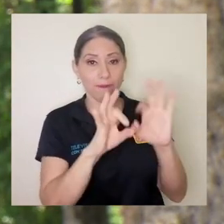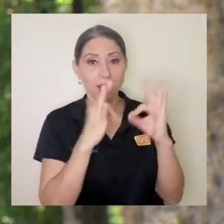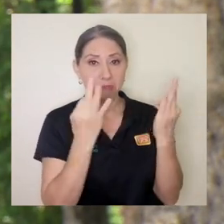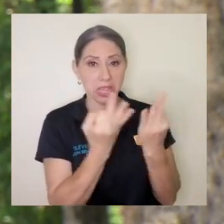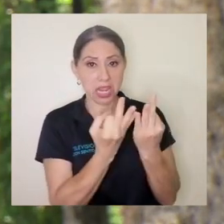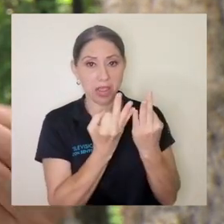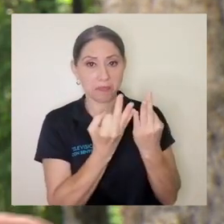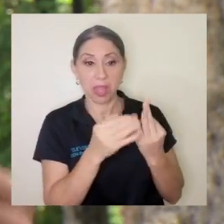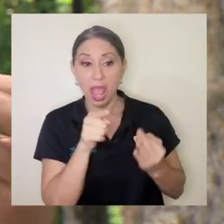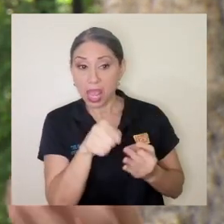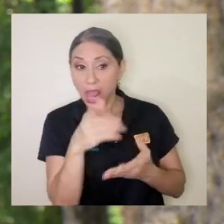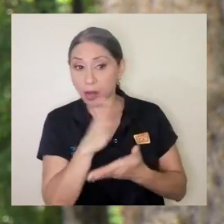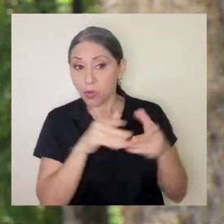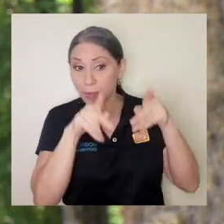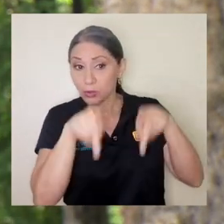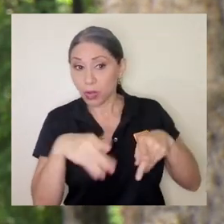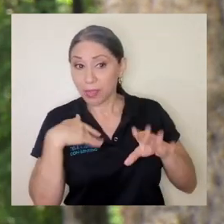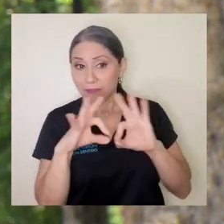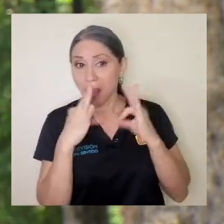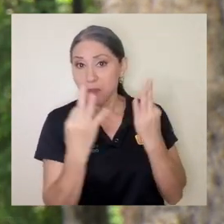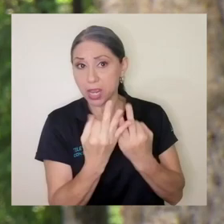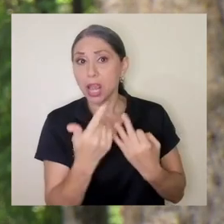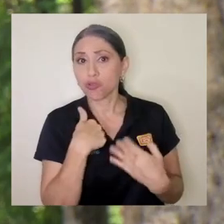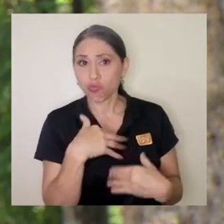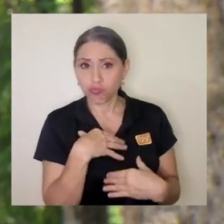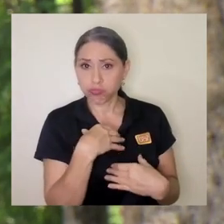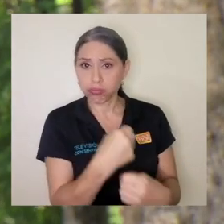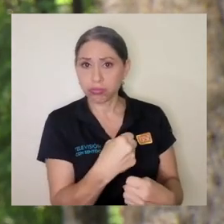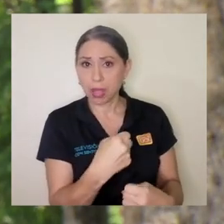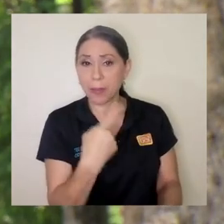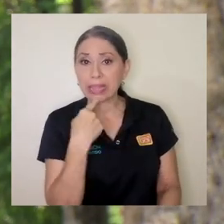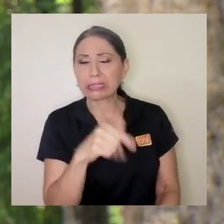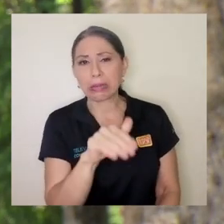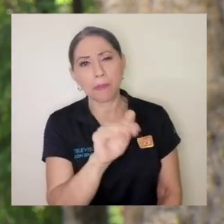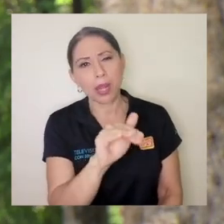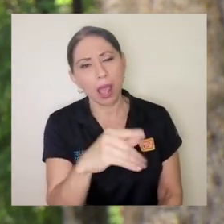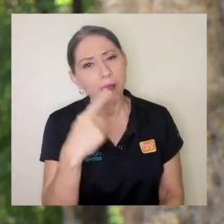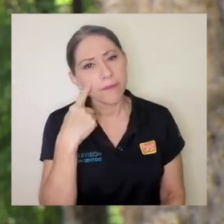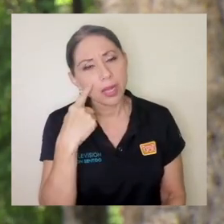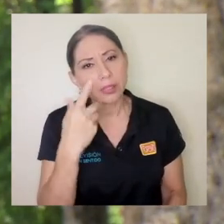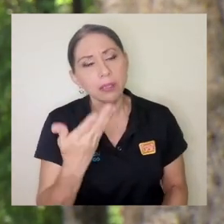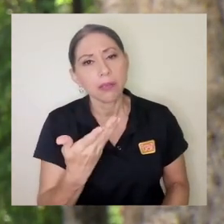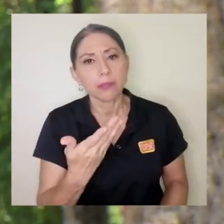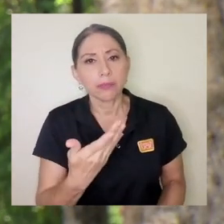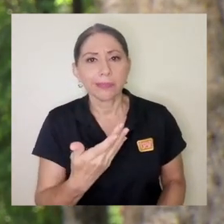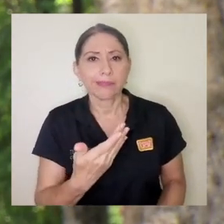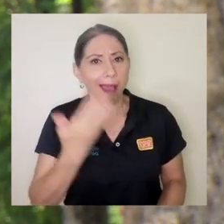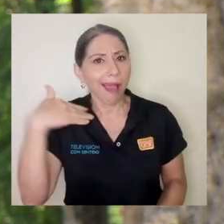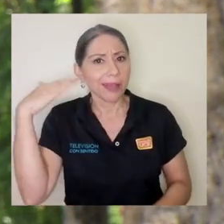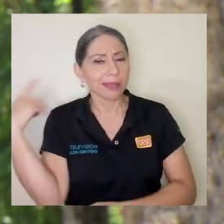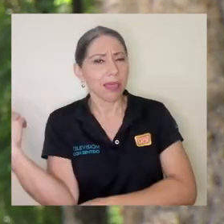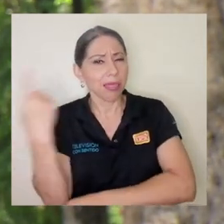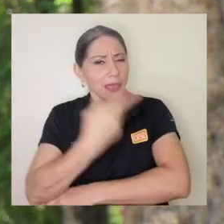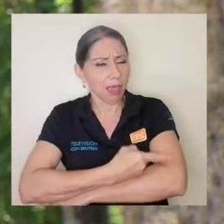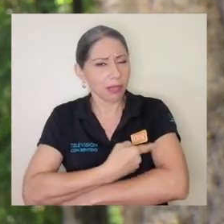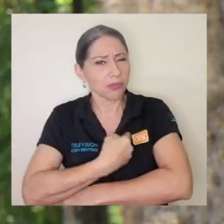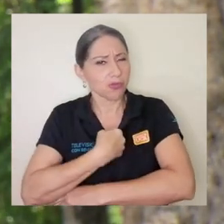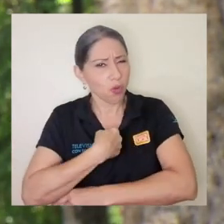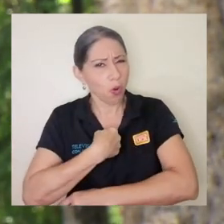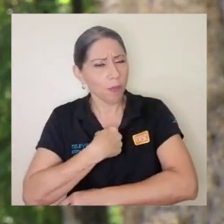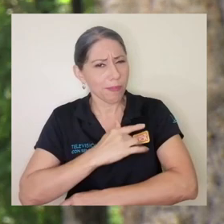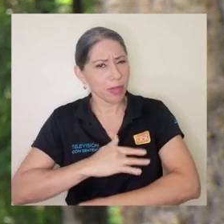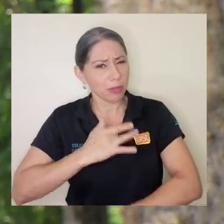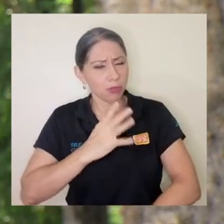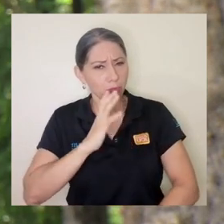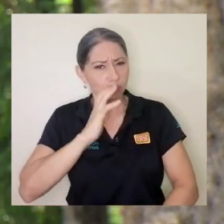y si hay algún miembro en particular de la familia al que yo le tenga la confianza para llegar y decirle mira hace días que me noto que